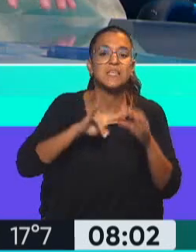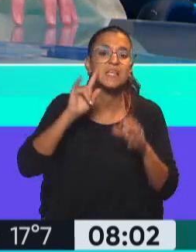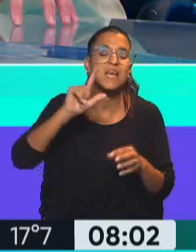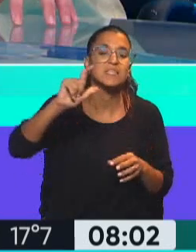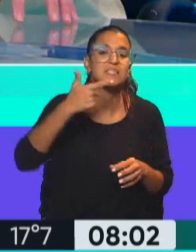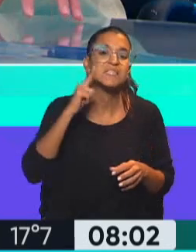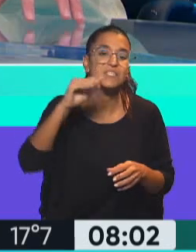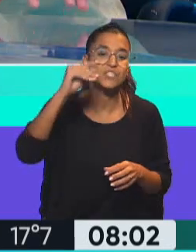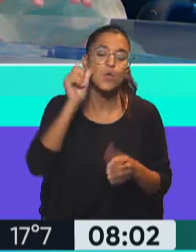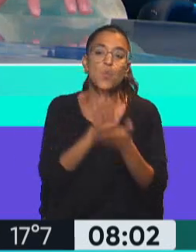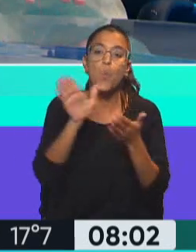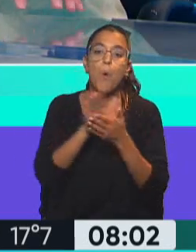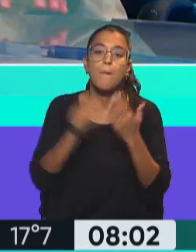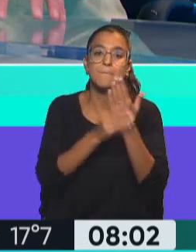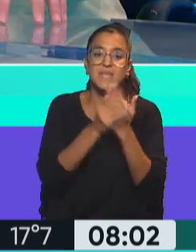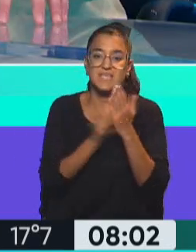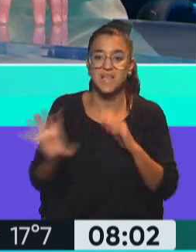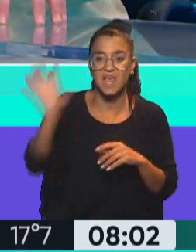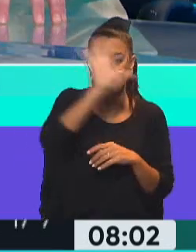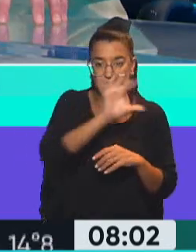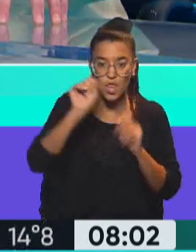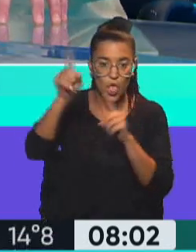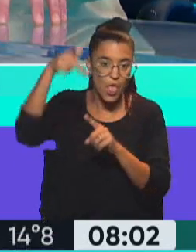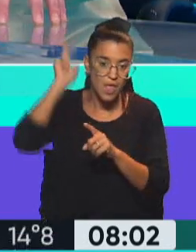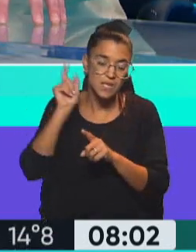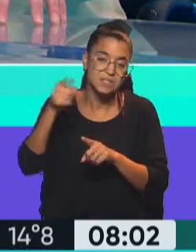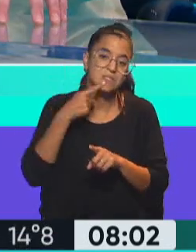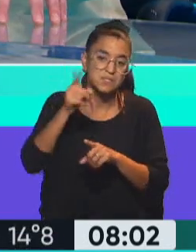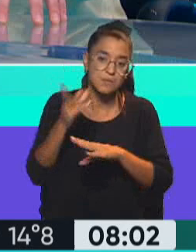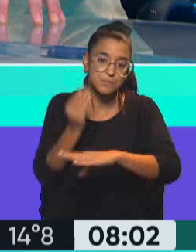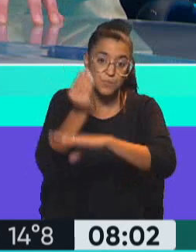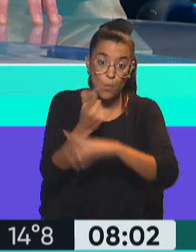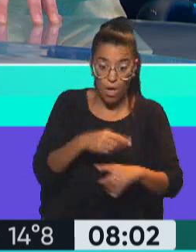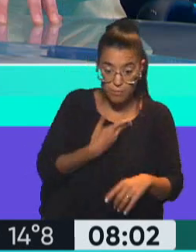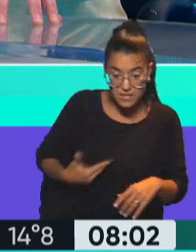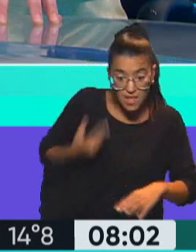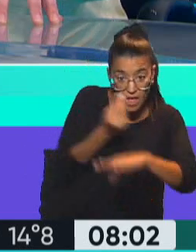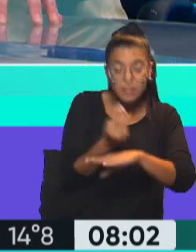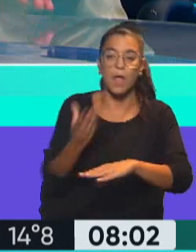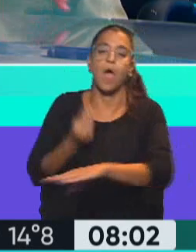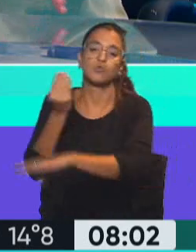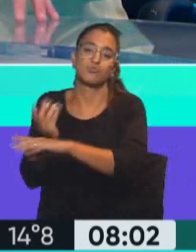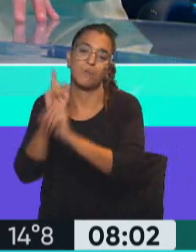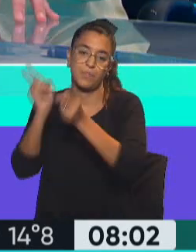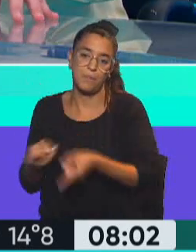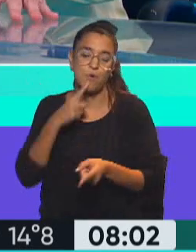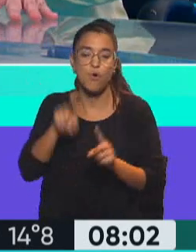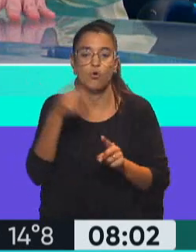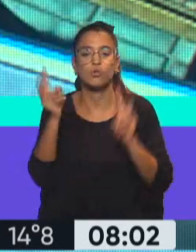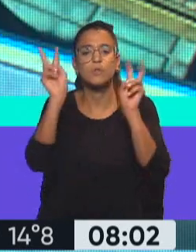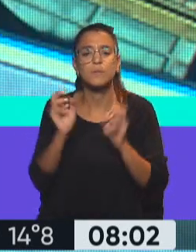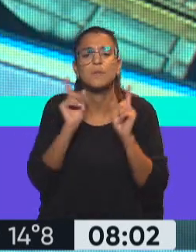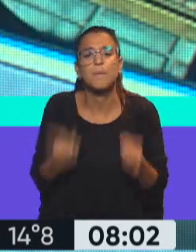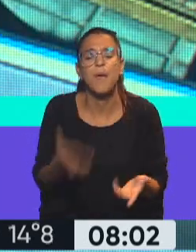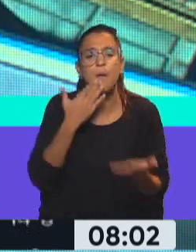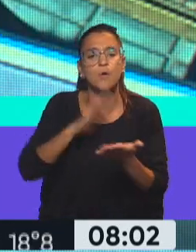nueva ministra del Interior, que asumirá también una vez que Boric sea proclamado presidente. Ese es otro de los temas. Hablábamos de las